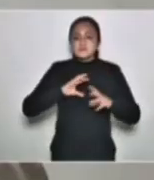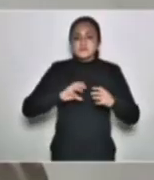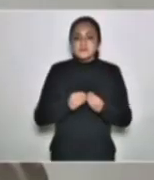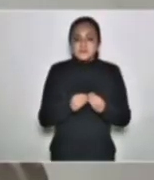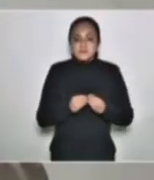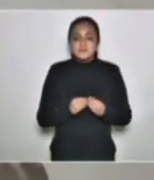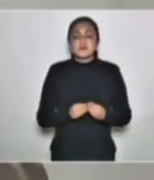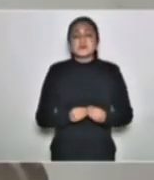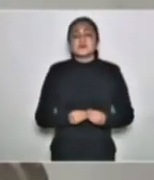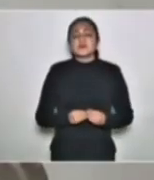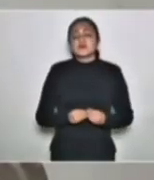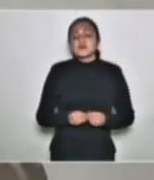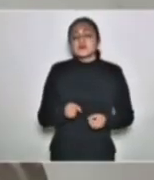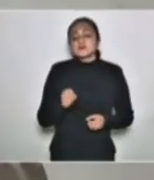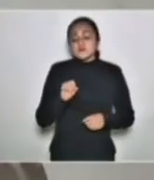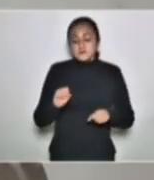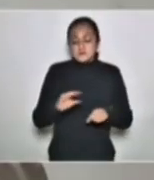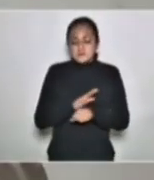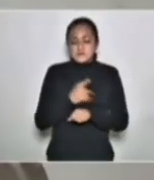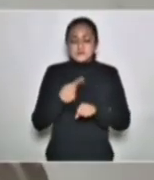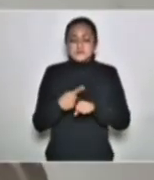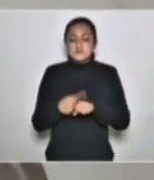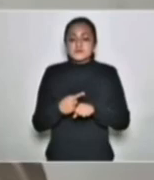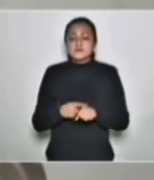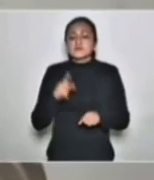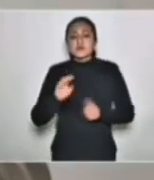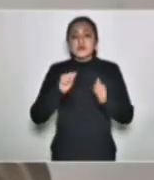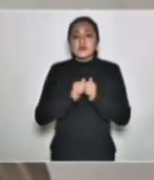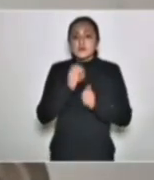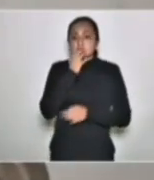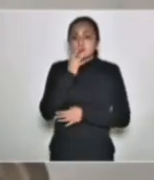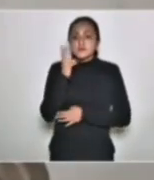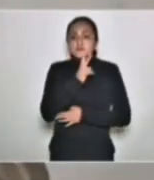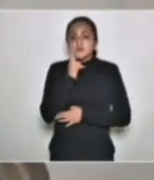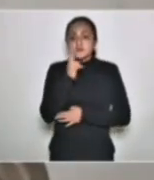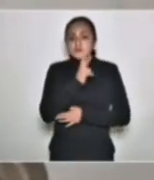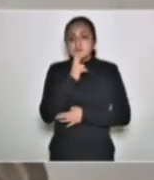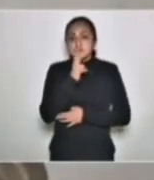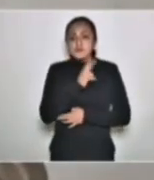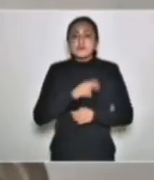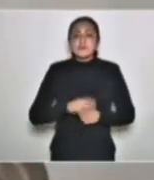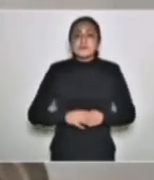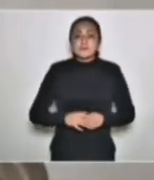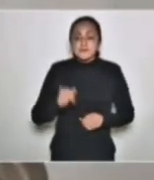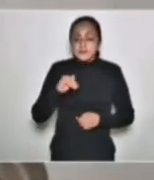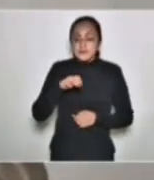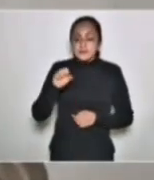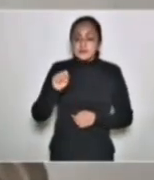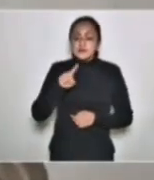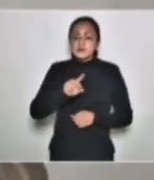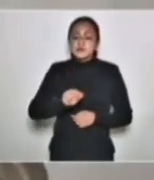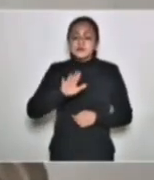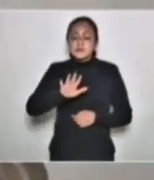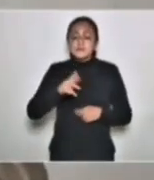con un acumulado de casos positivos de ochenta y cinco mil ventilación asistida con